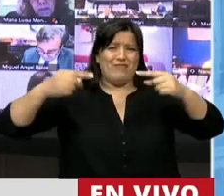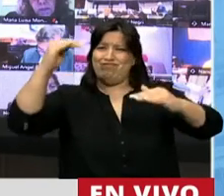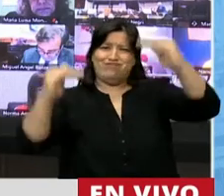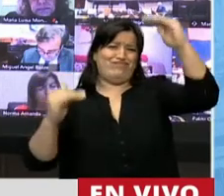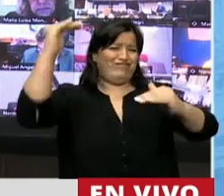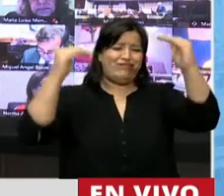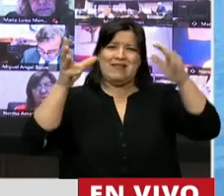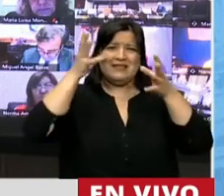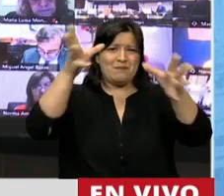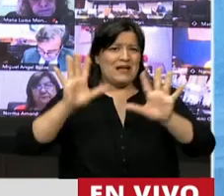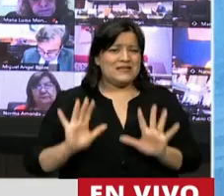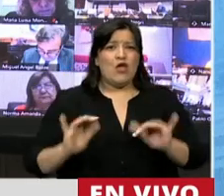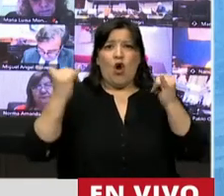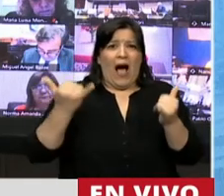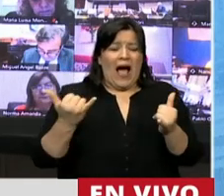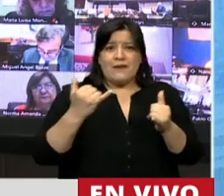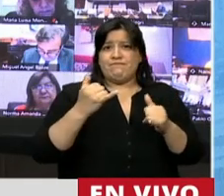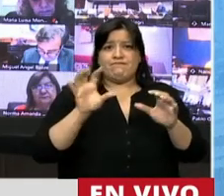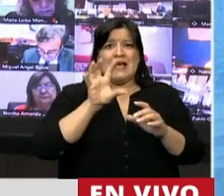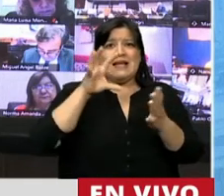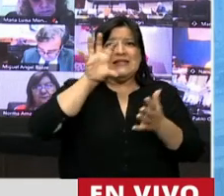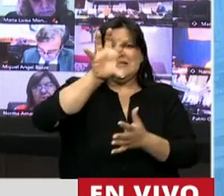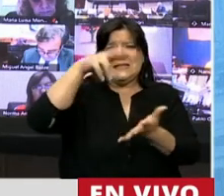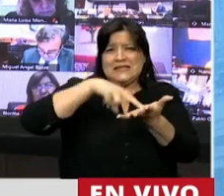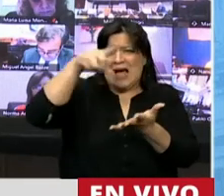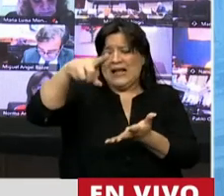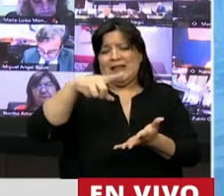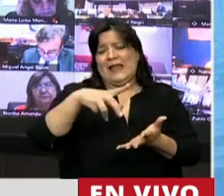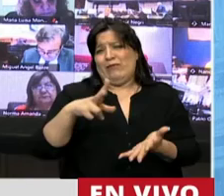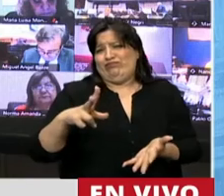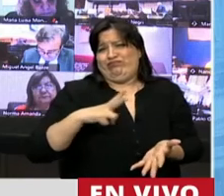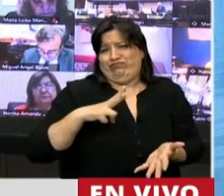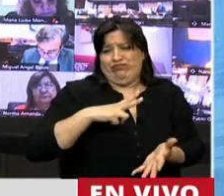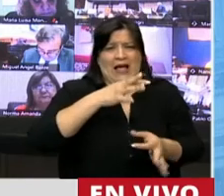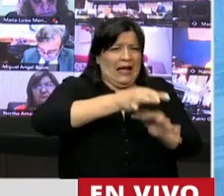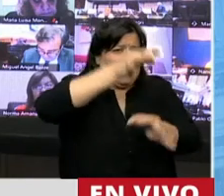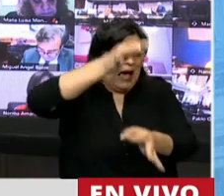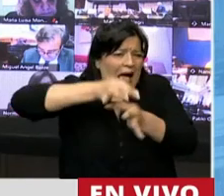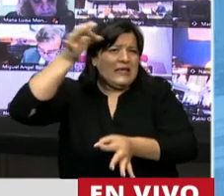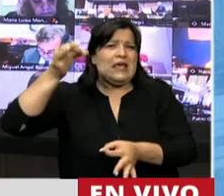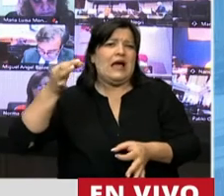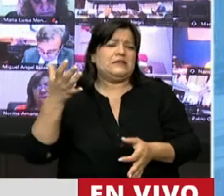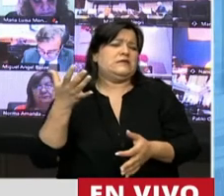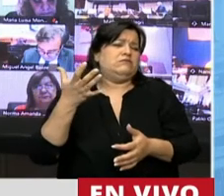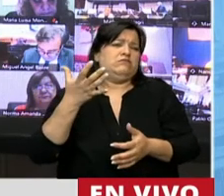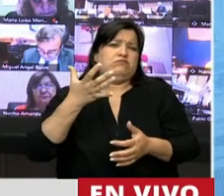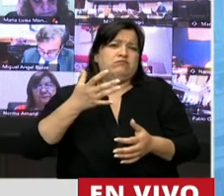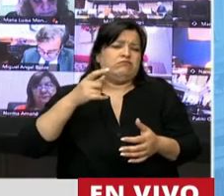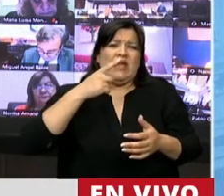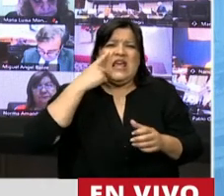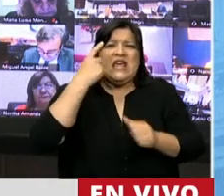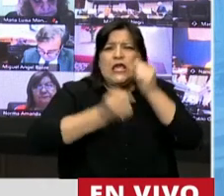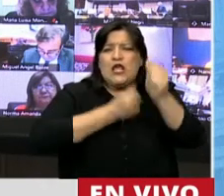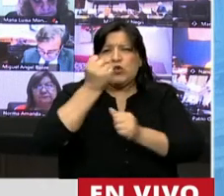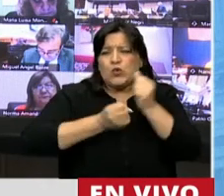grandes. Donde hay enormes riquezas, chitícolas, cañaverales, industrias